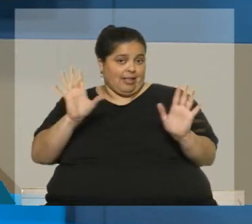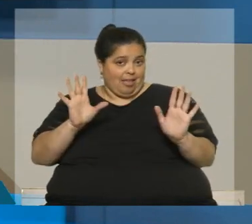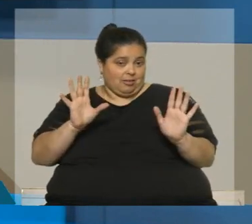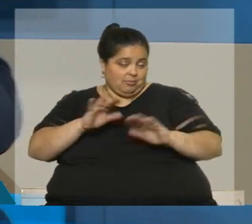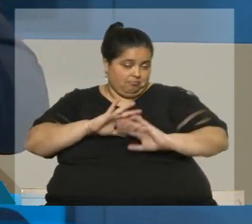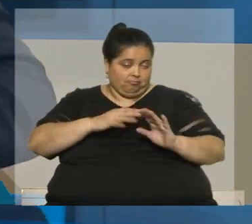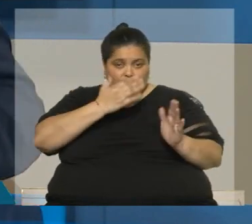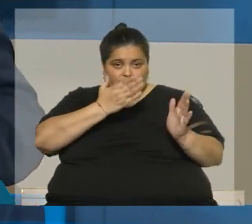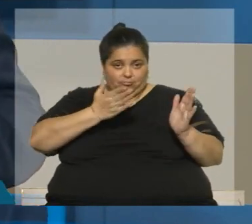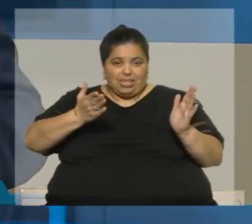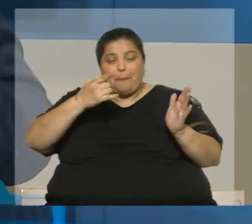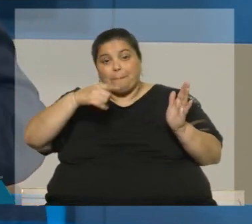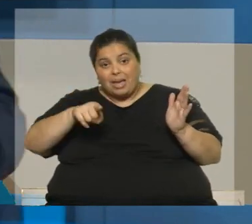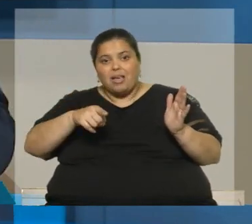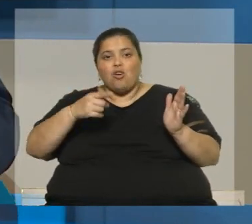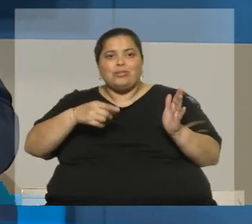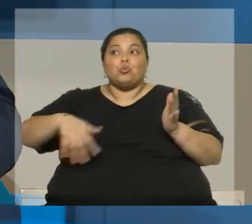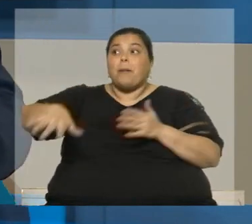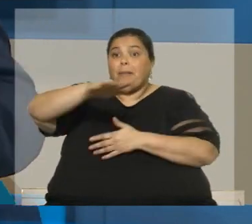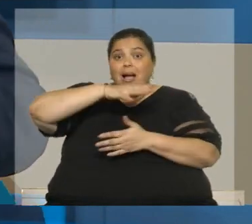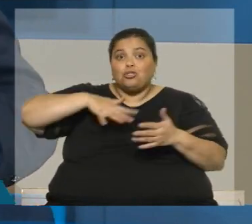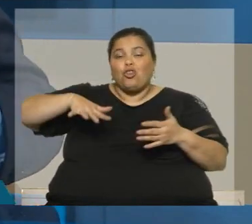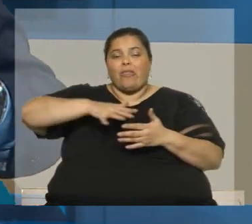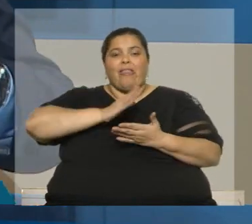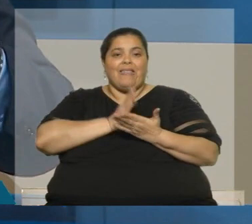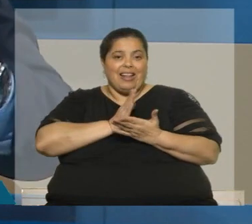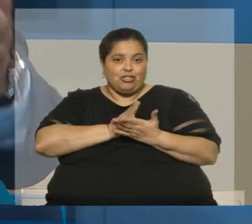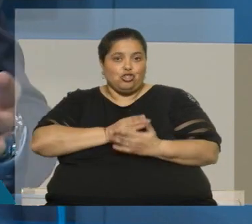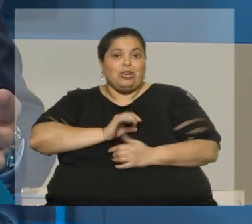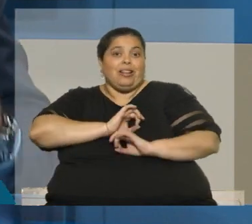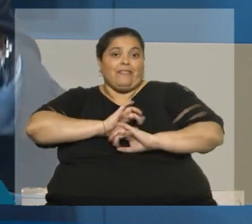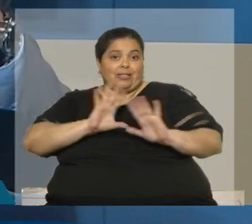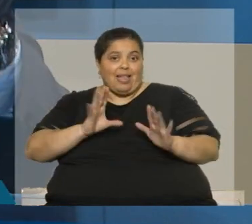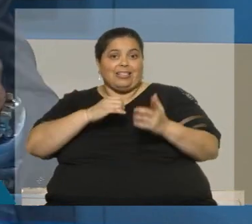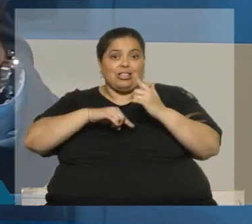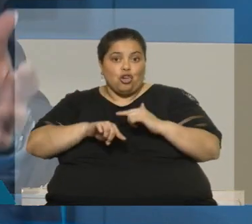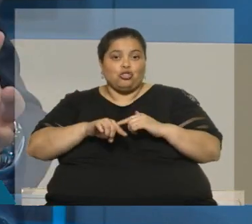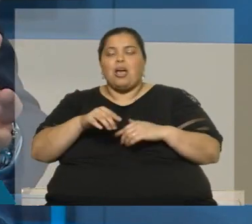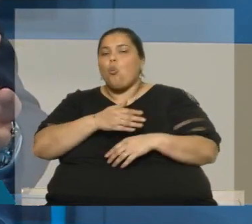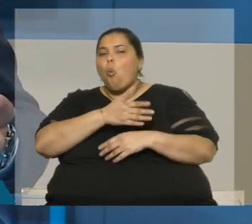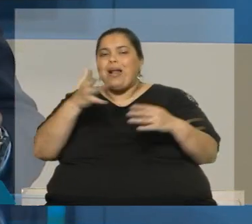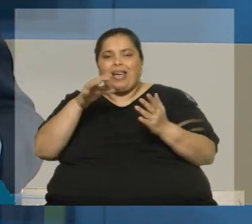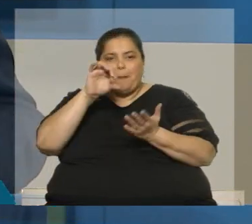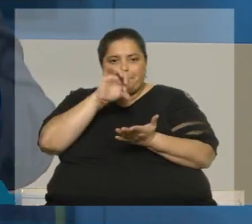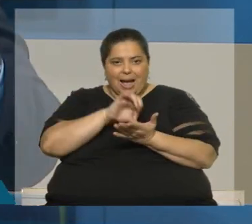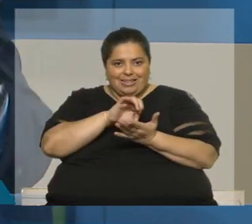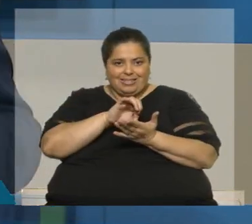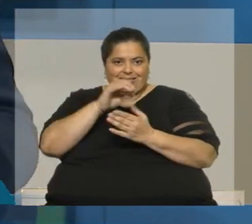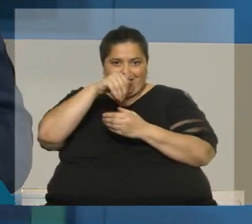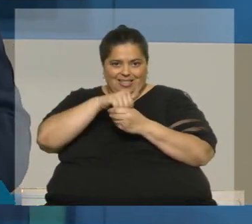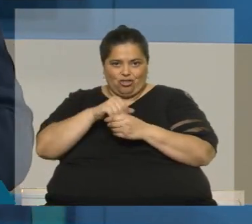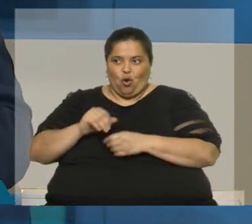que quieras, pero básicamente es un espacio de derechos y libertades. Cuando se tiene la sospecha de cualquier Estado miembro ha